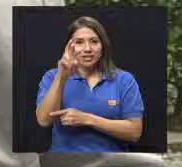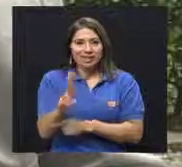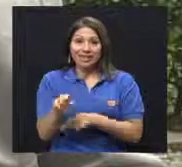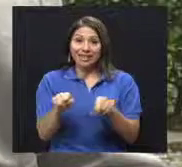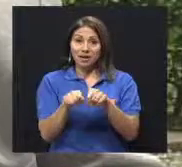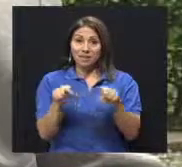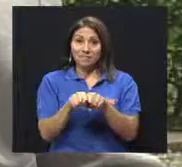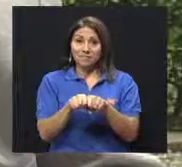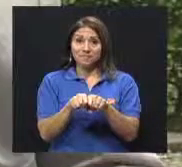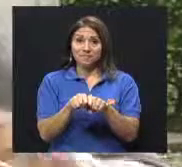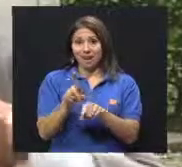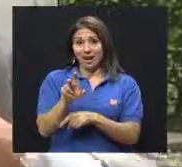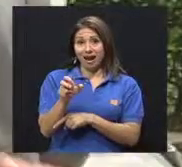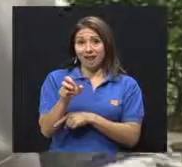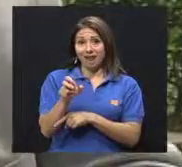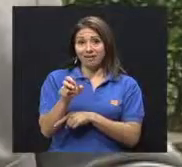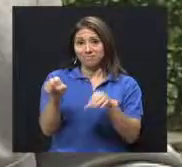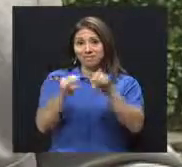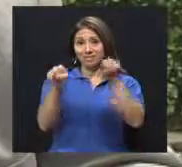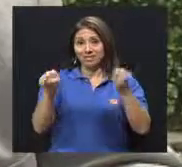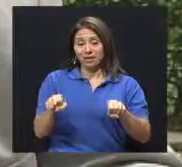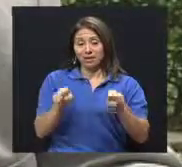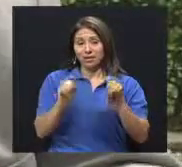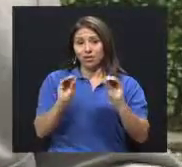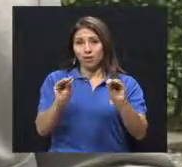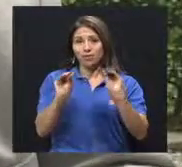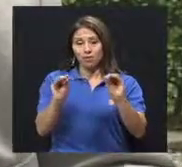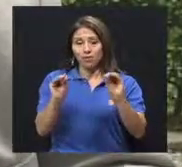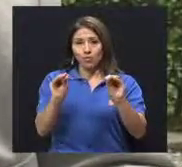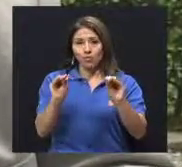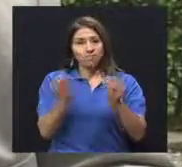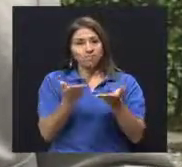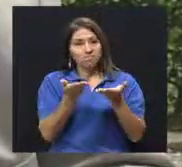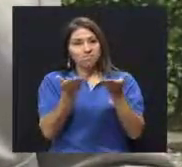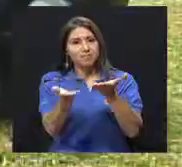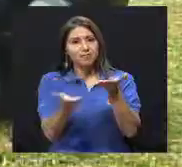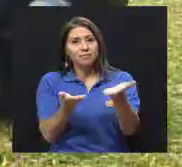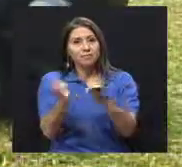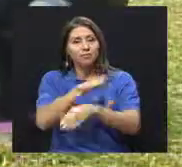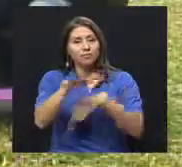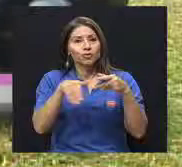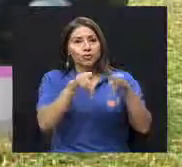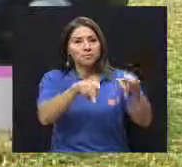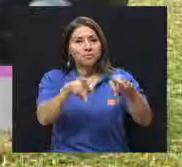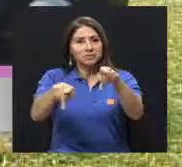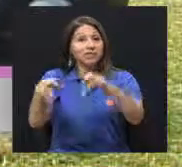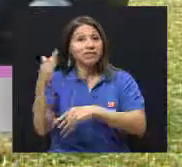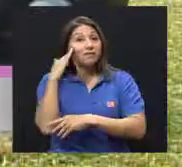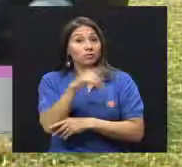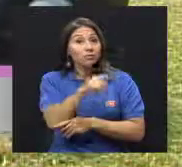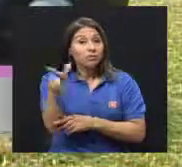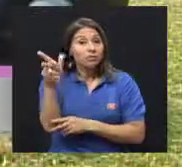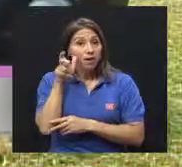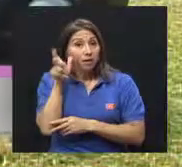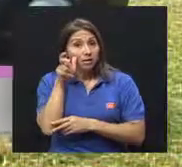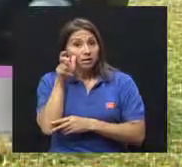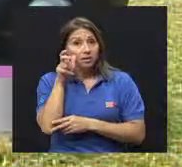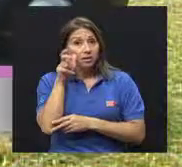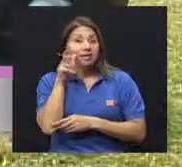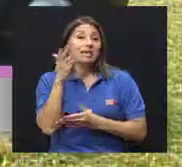educativo que está al servicio de toda la población y sabemos que nos van a oír y vamos a poder tal vez